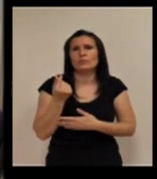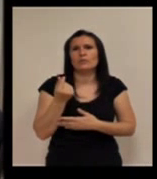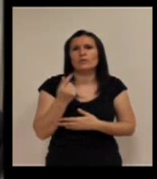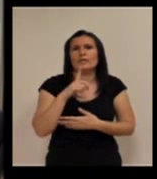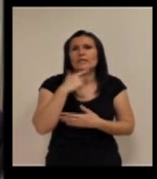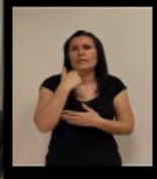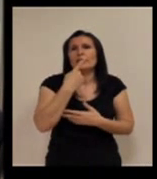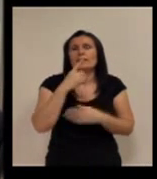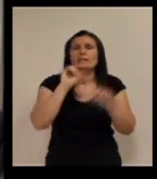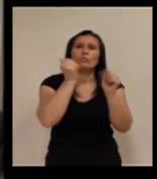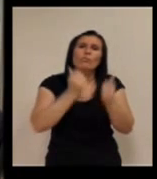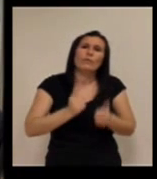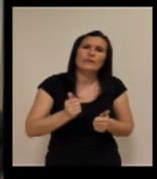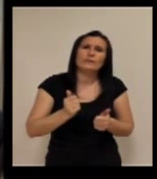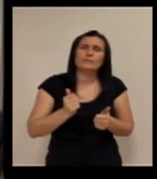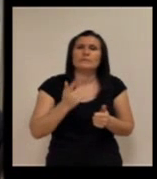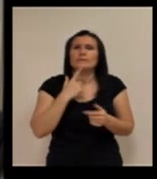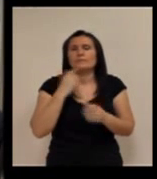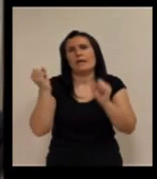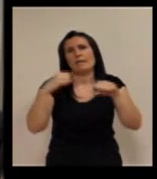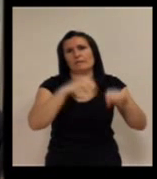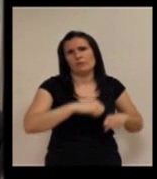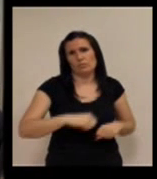desde arriba decidan que esto es un modelo aplicable.